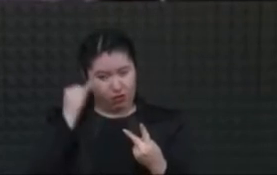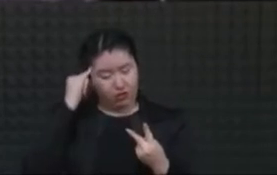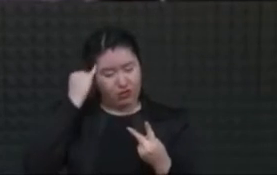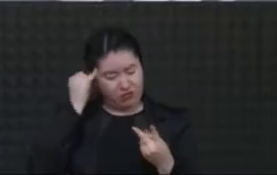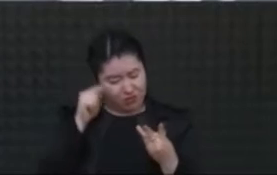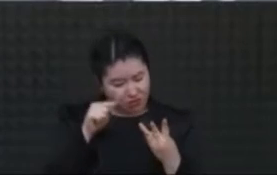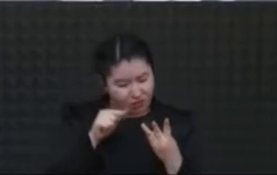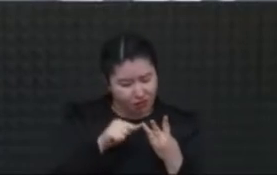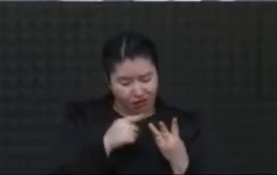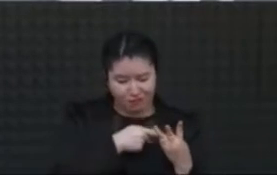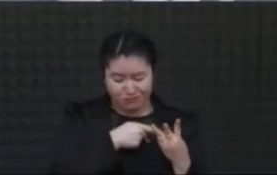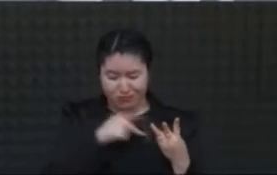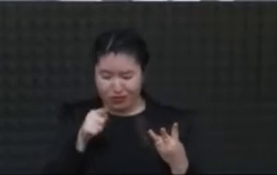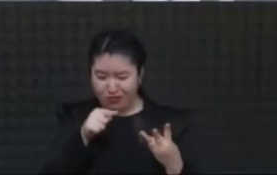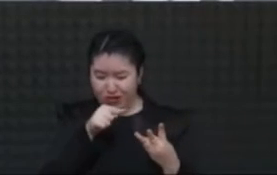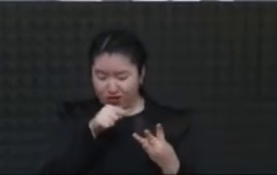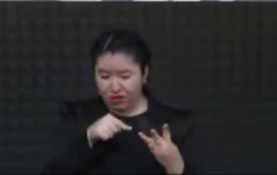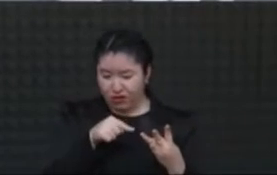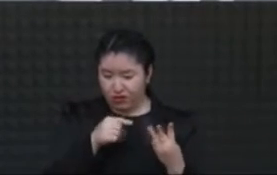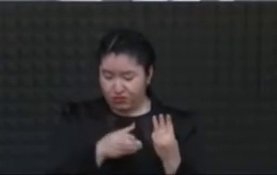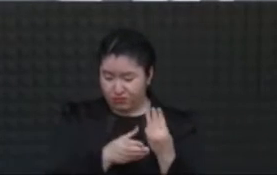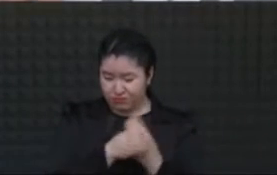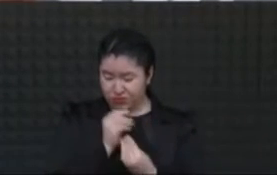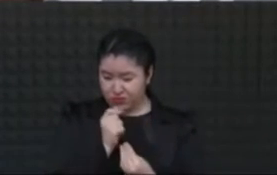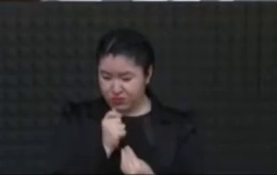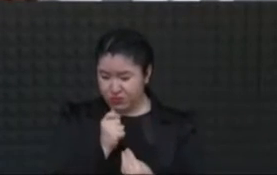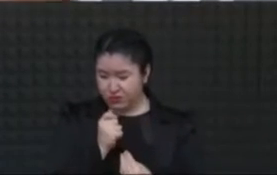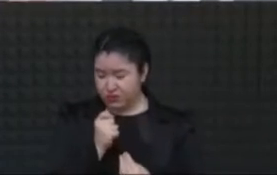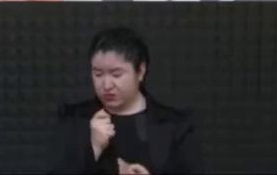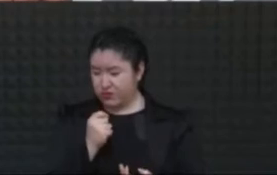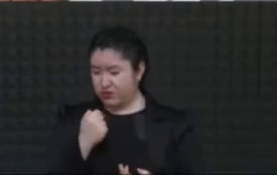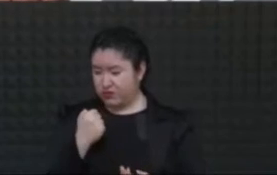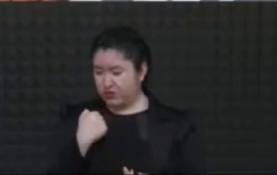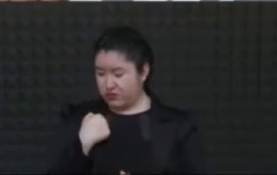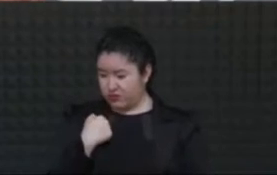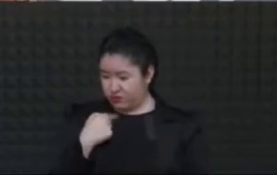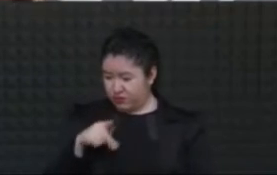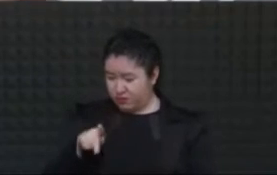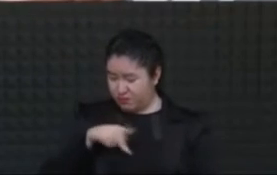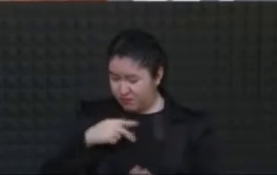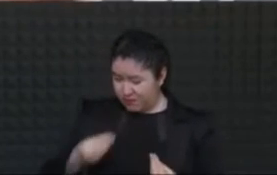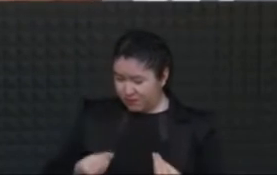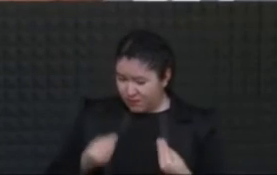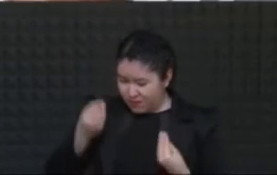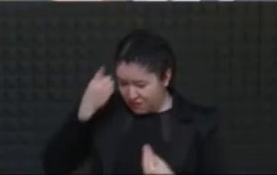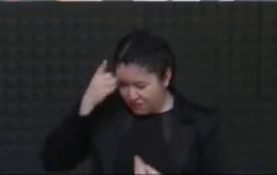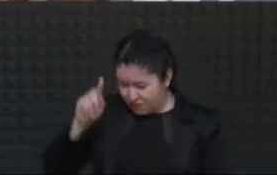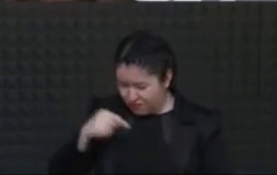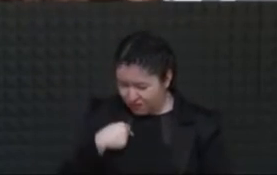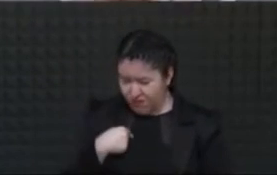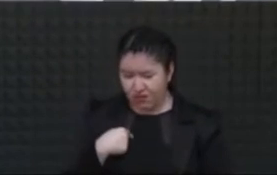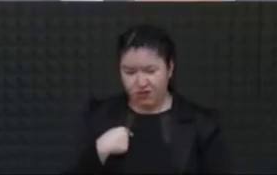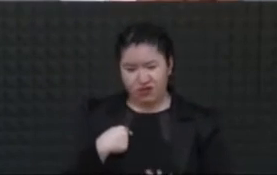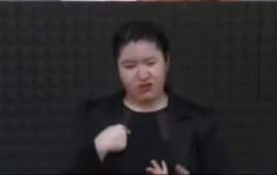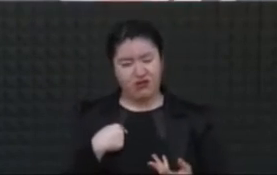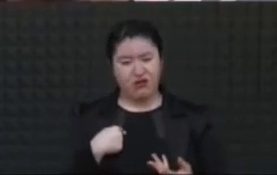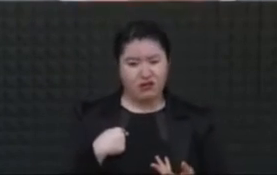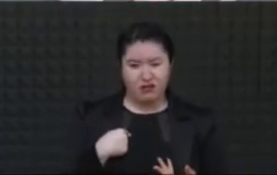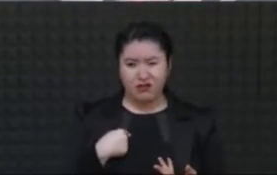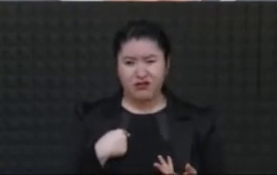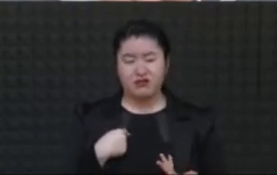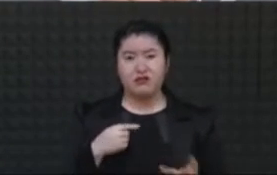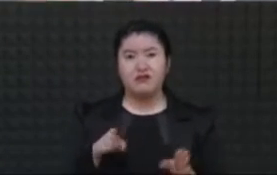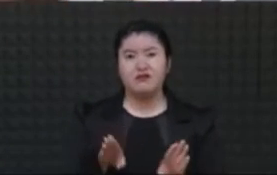¿Quién va a hablar por todas aquellas que lucharon también del lado